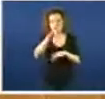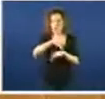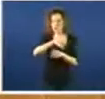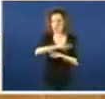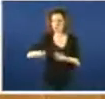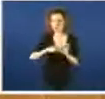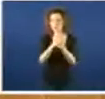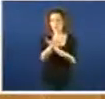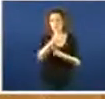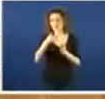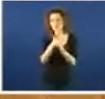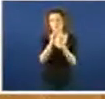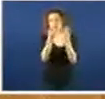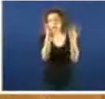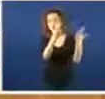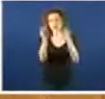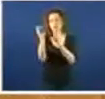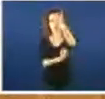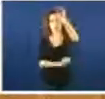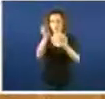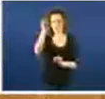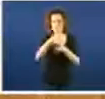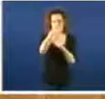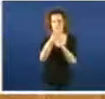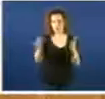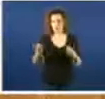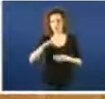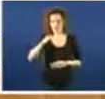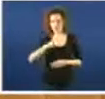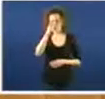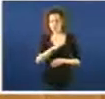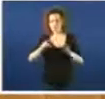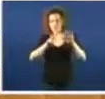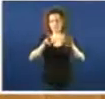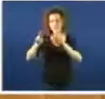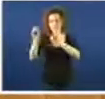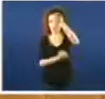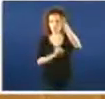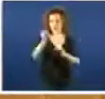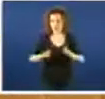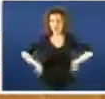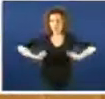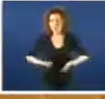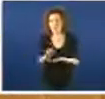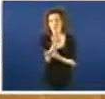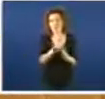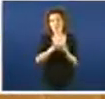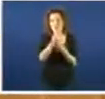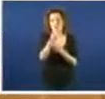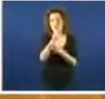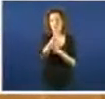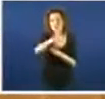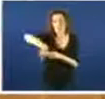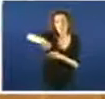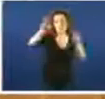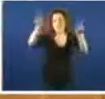% das atencións sanitarias no país e consumen máis do 77% do gasto farmacéutico. E isto vai en aumento,